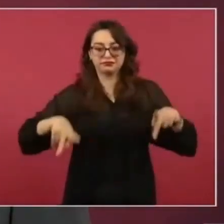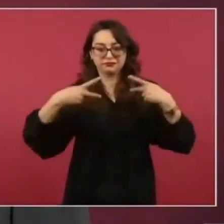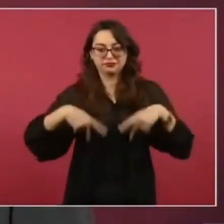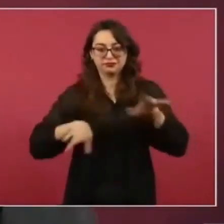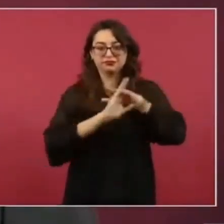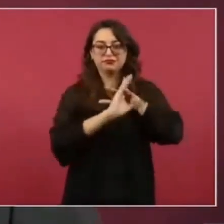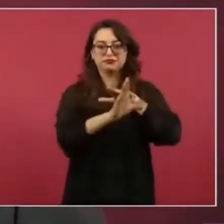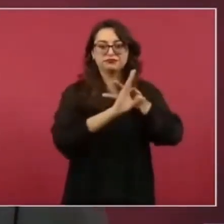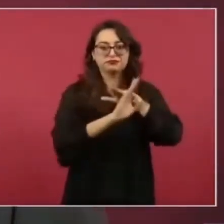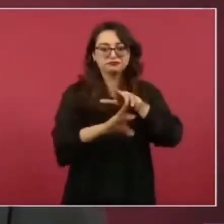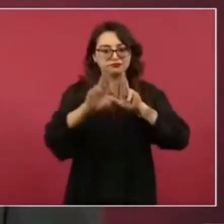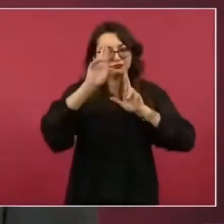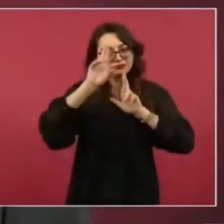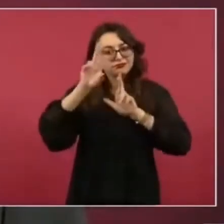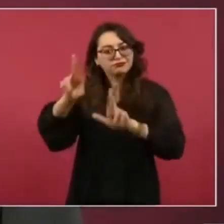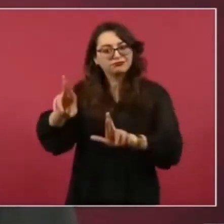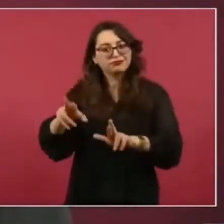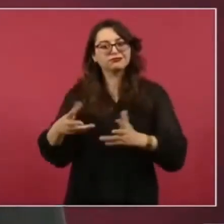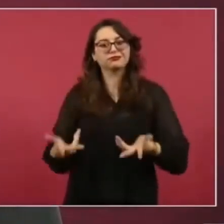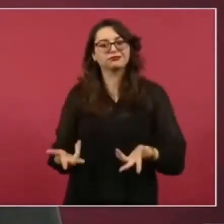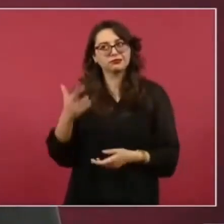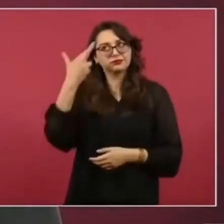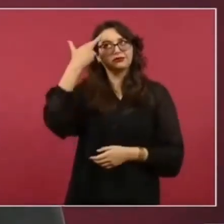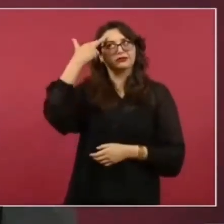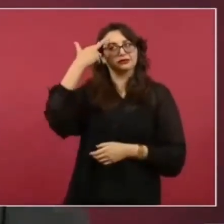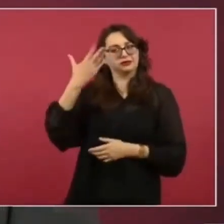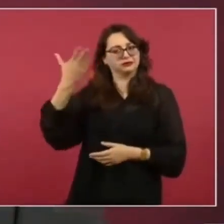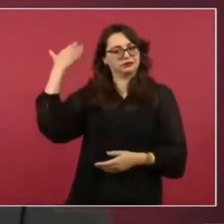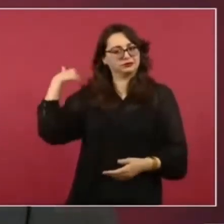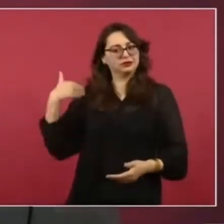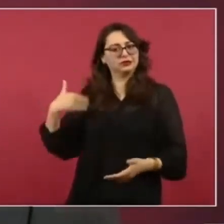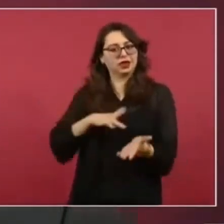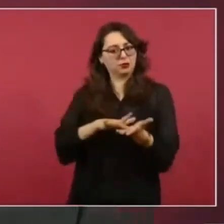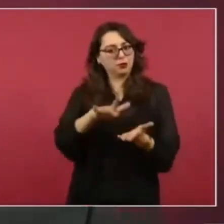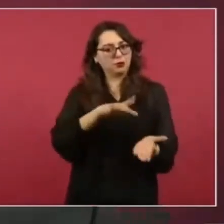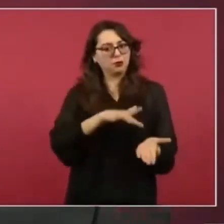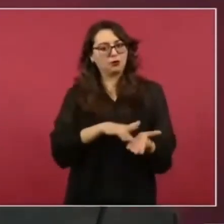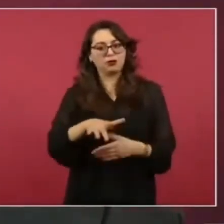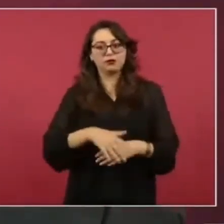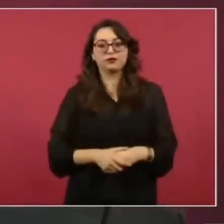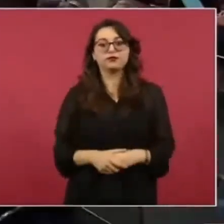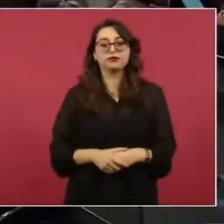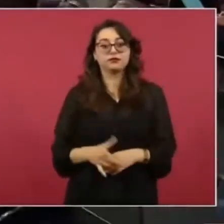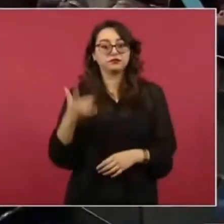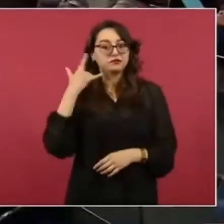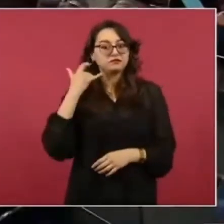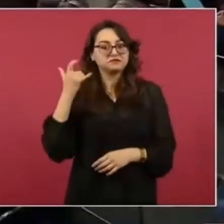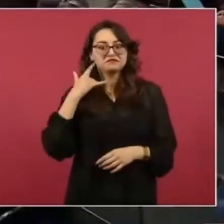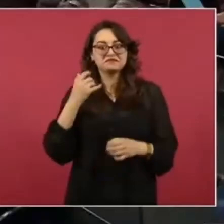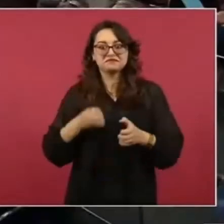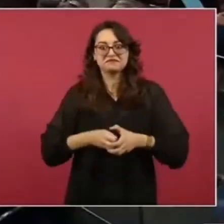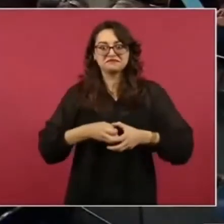Son políticas distintas, pero ¿cómo ha crecido California?